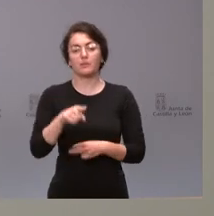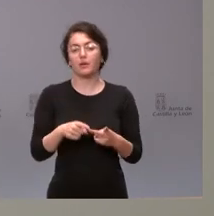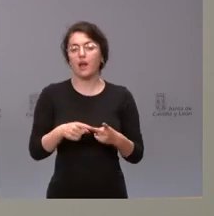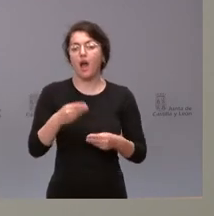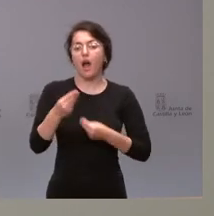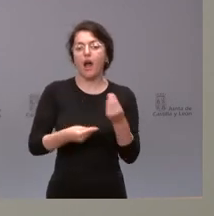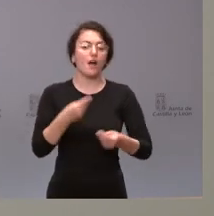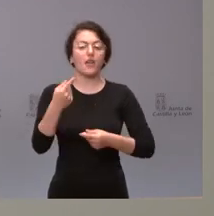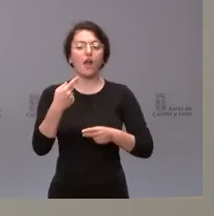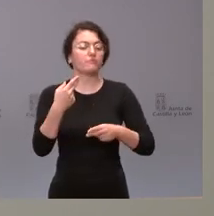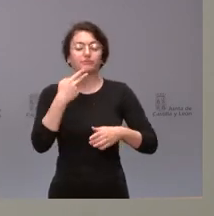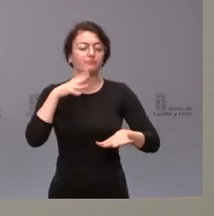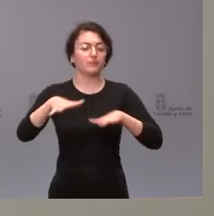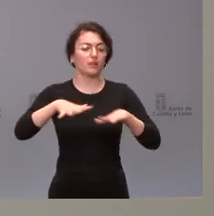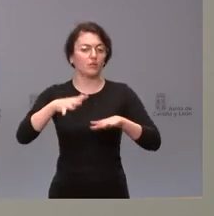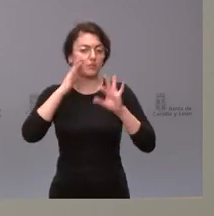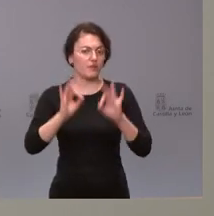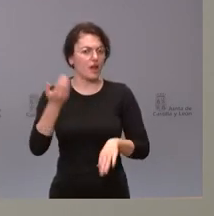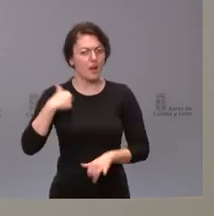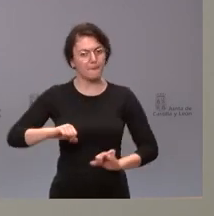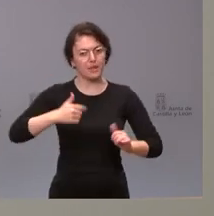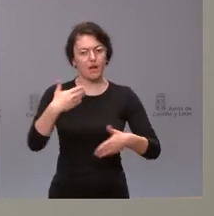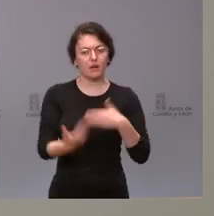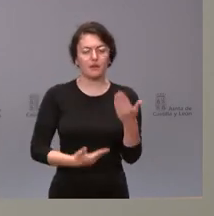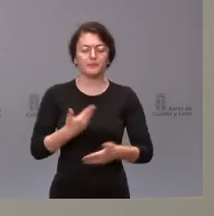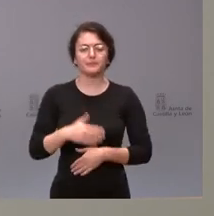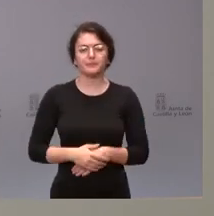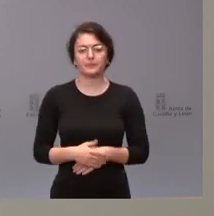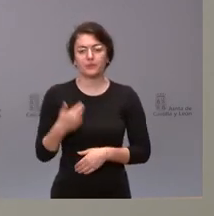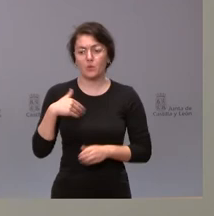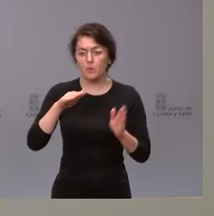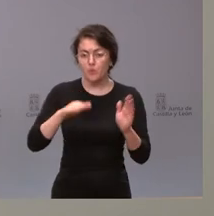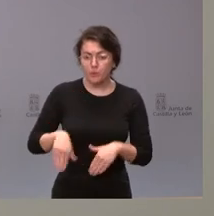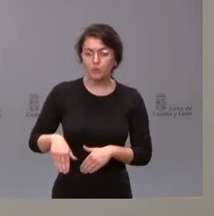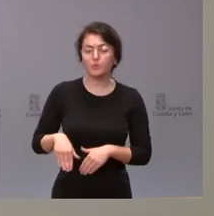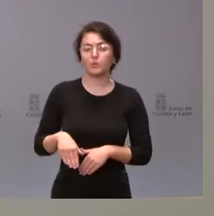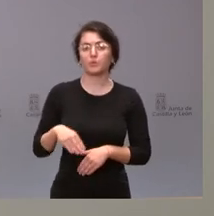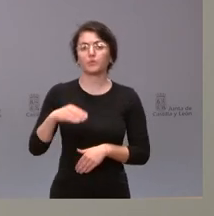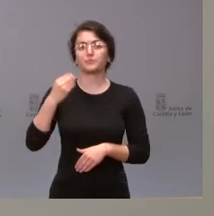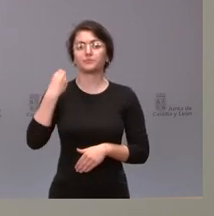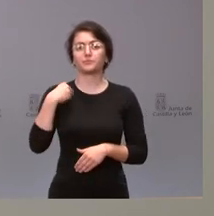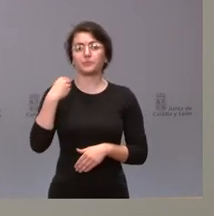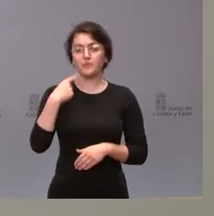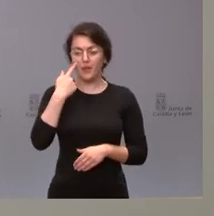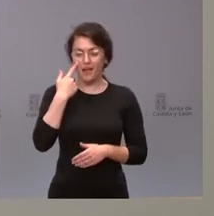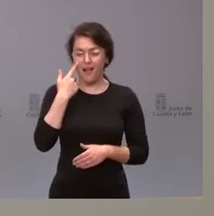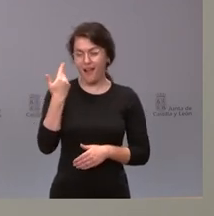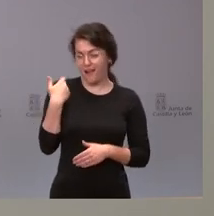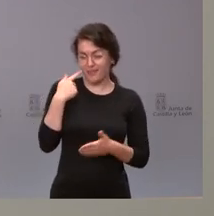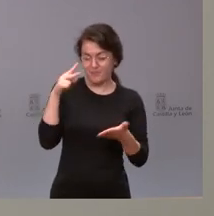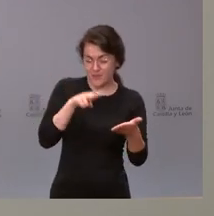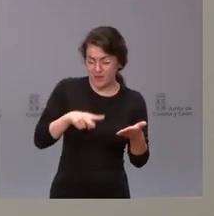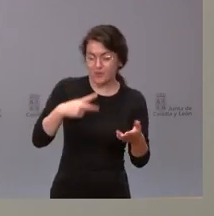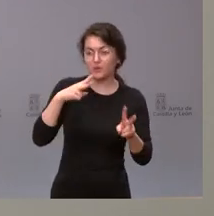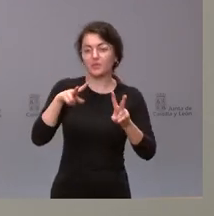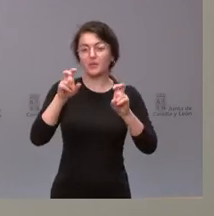específicas que ya hemos puesto en marcha. Y, por último, tengo ya, que pasaban es por lo que estaba antes mirando algún dato en relación con el